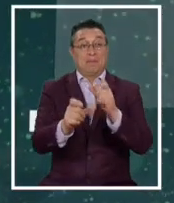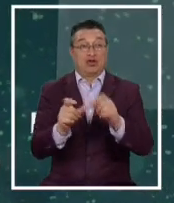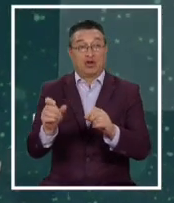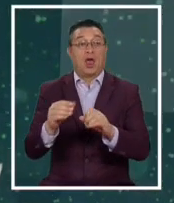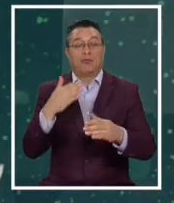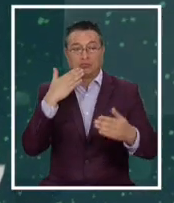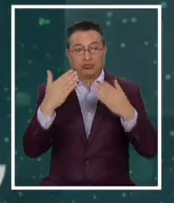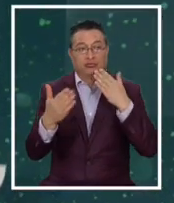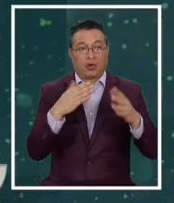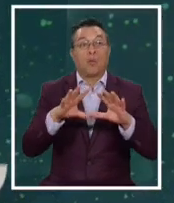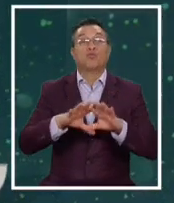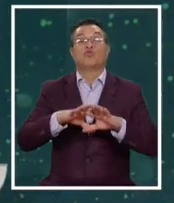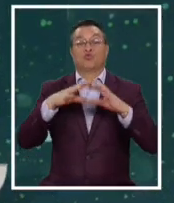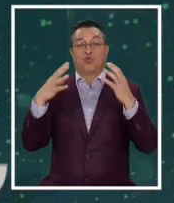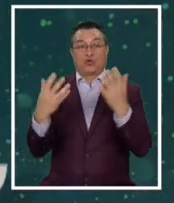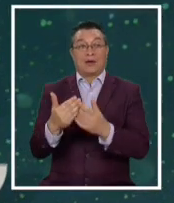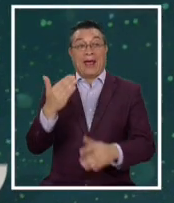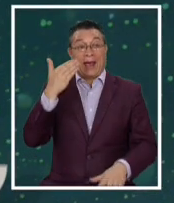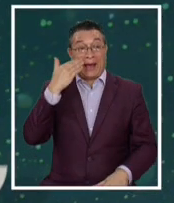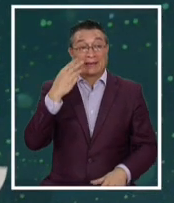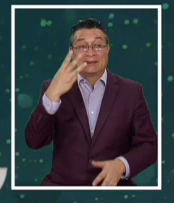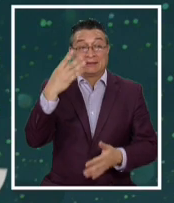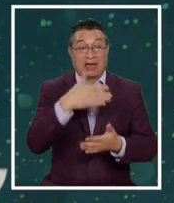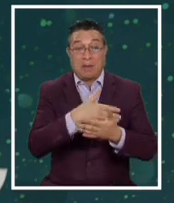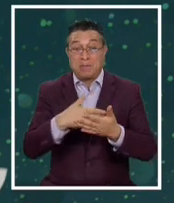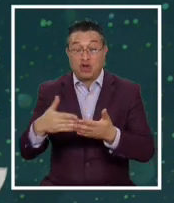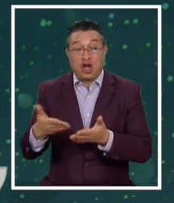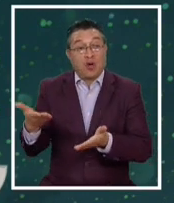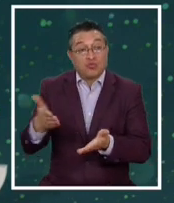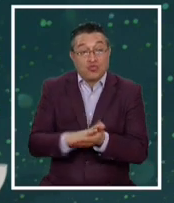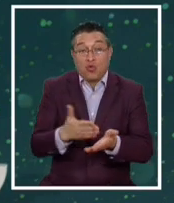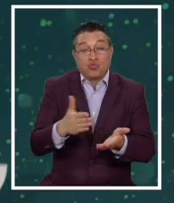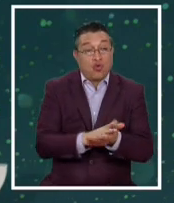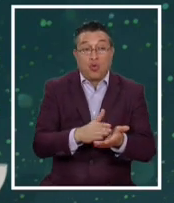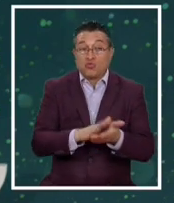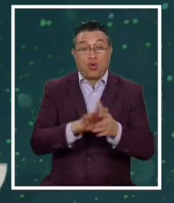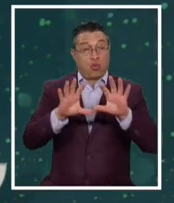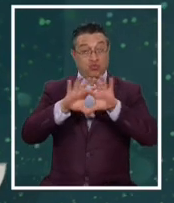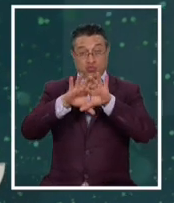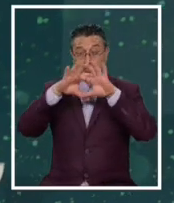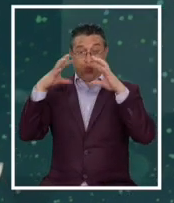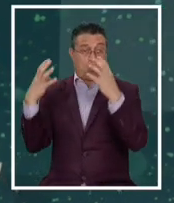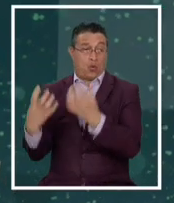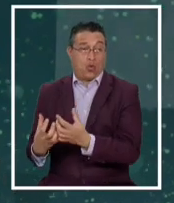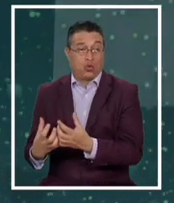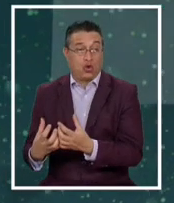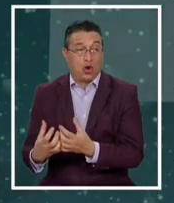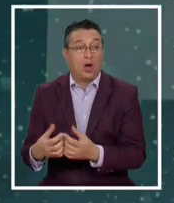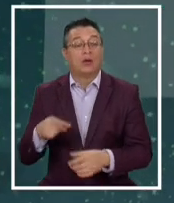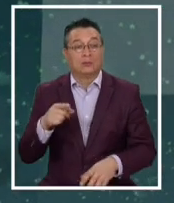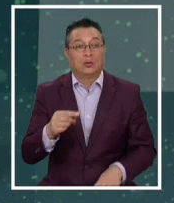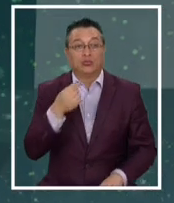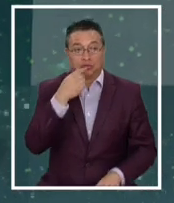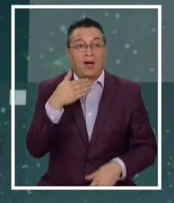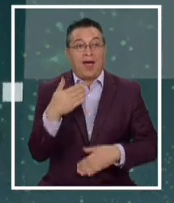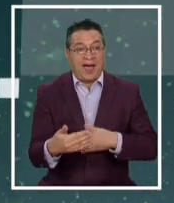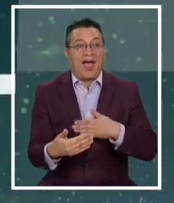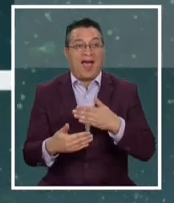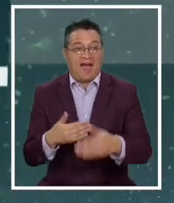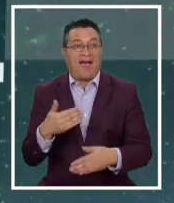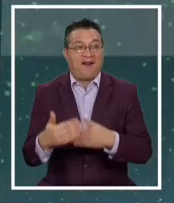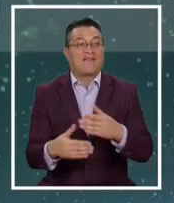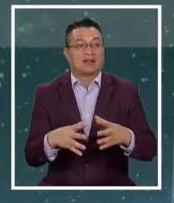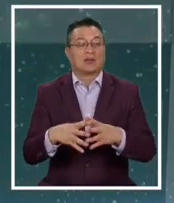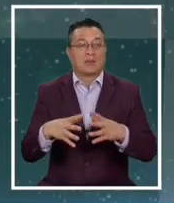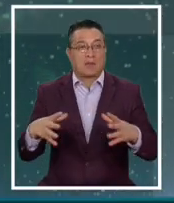personas infectadas a nivel mundial. Casi 3 millones de víctimas fatales en todo el planeta. Eso es increíble. cómo va avanzando por minuto. Tal